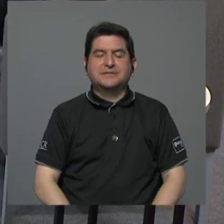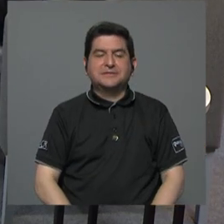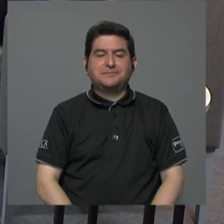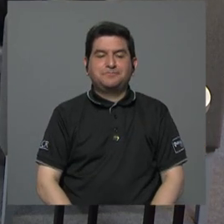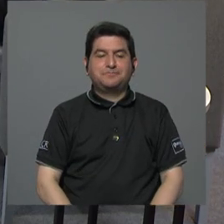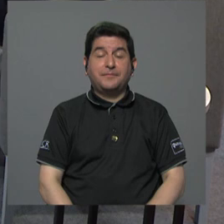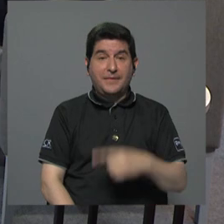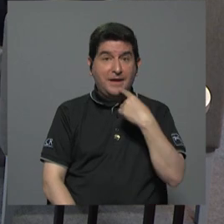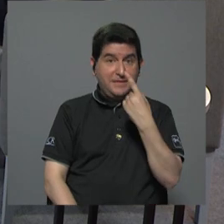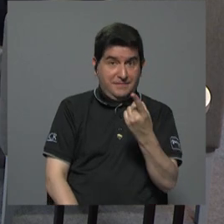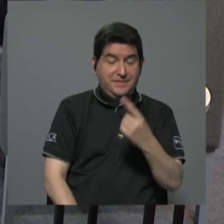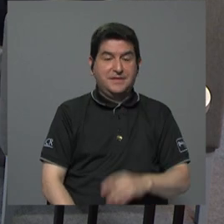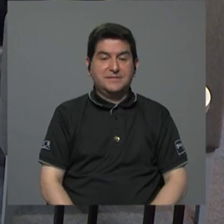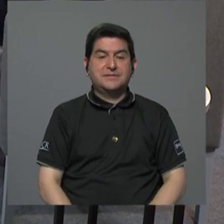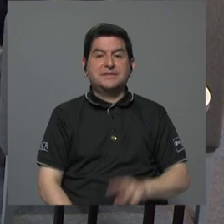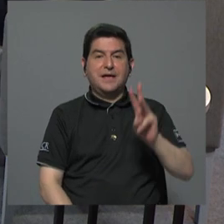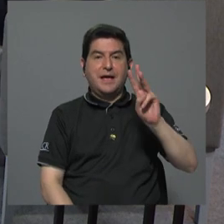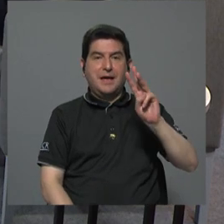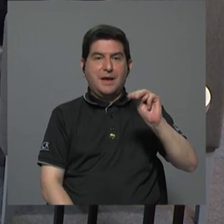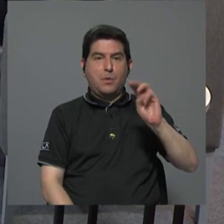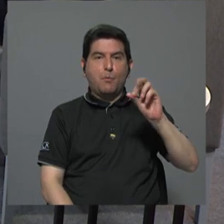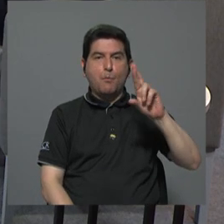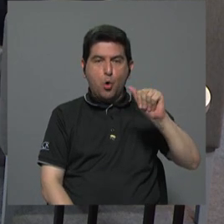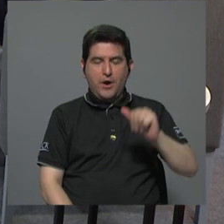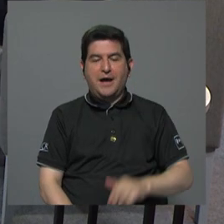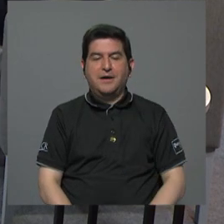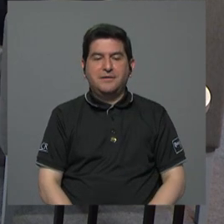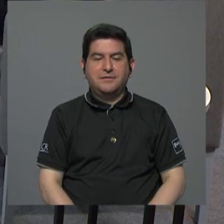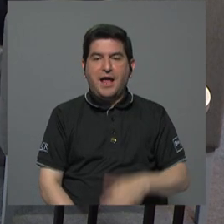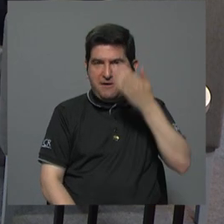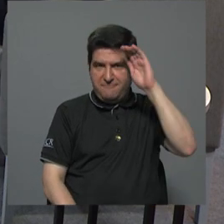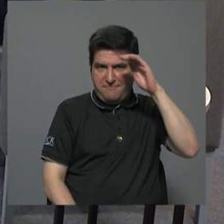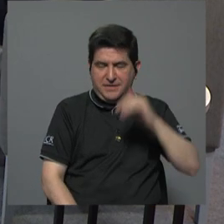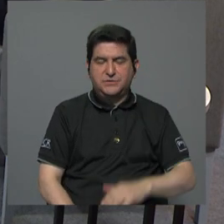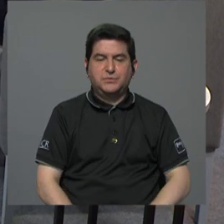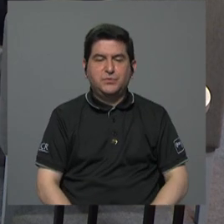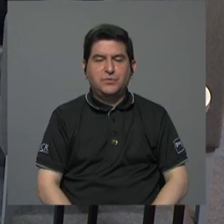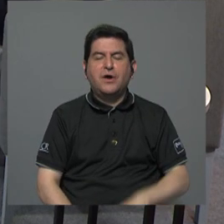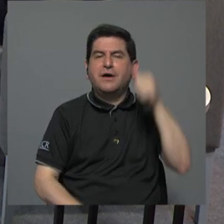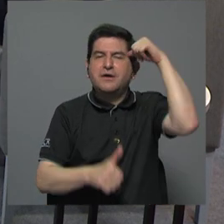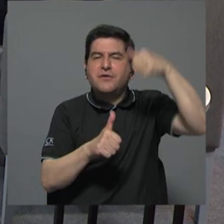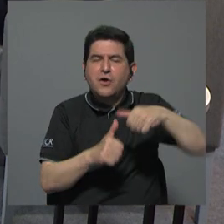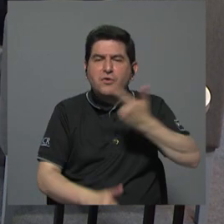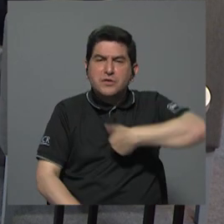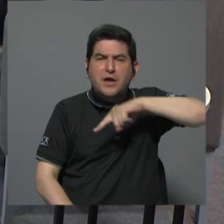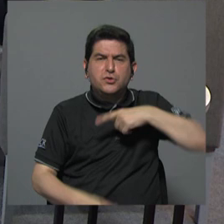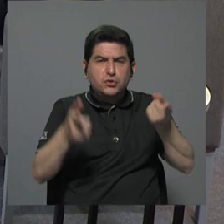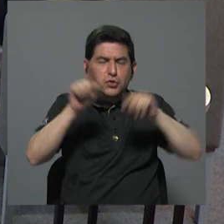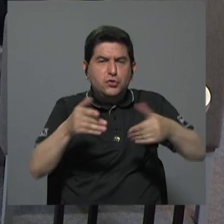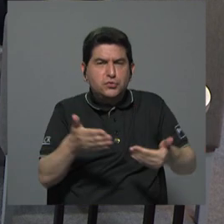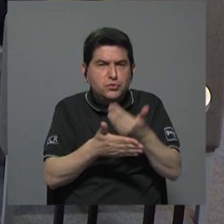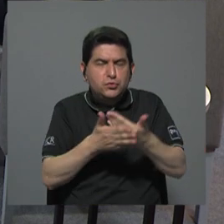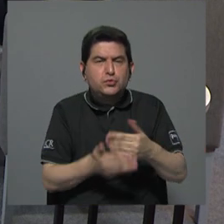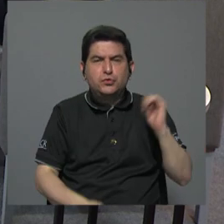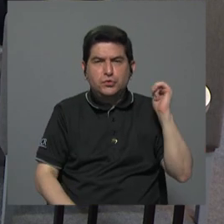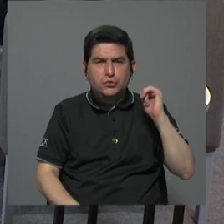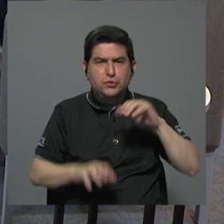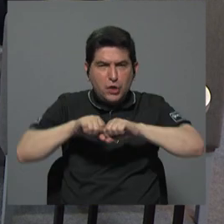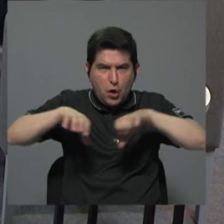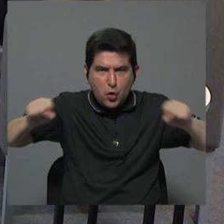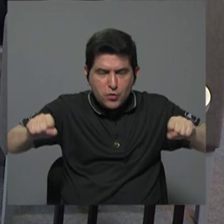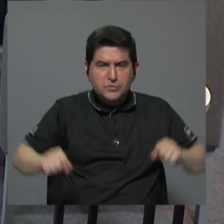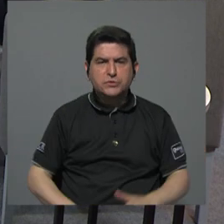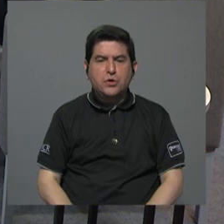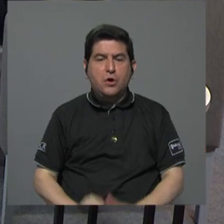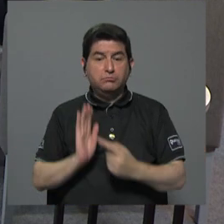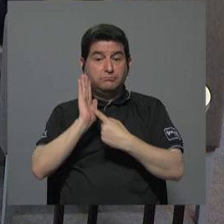dice Mora C tomando en cuenta por Facebook en cuenta que hemos tenido casos recientes de corrupción donde ha quedado en